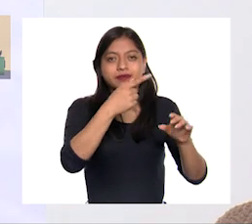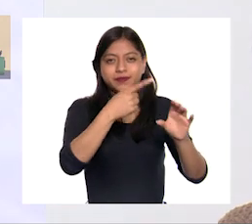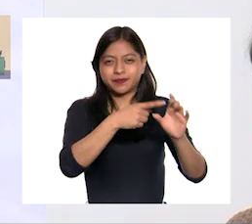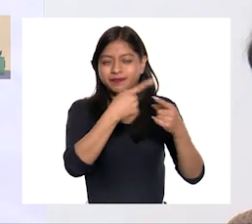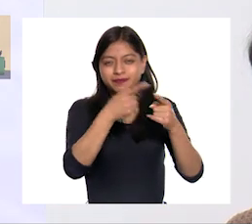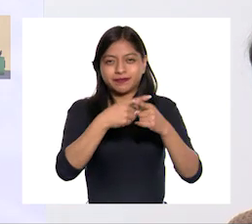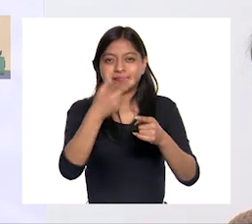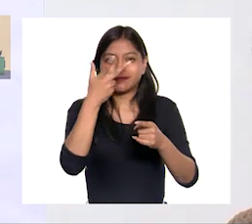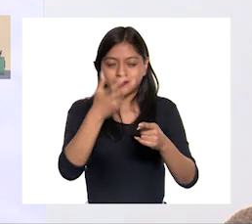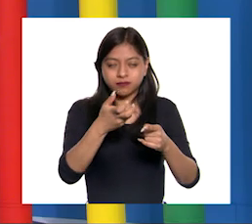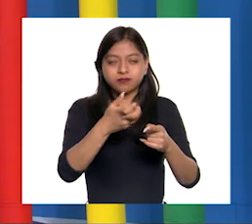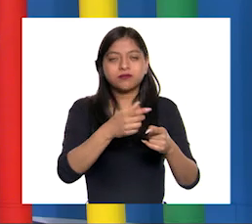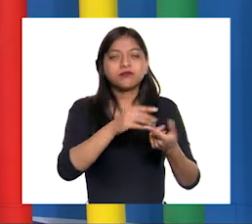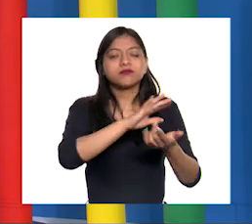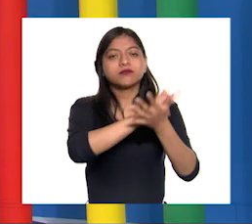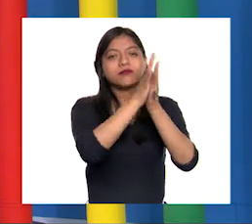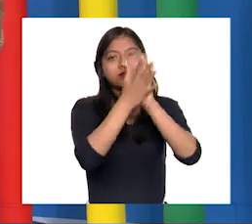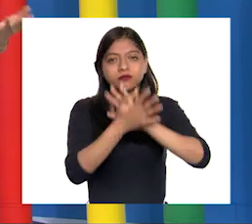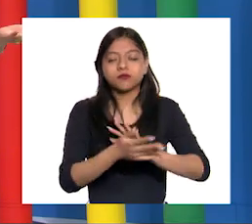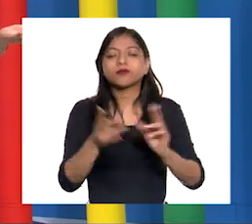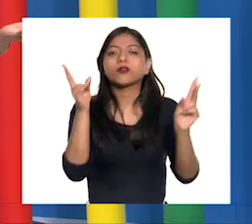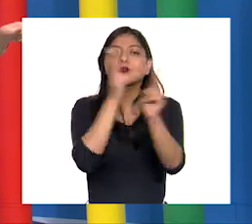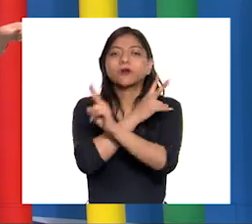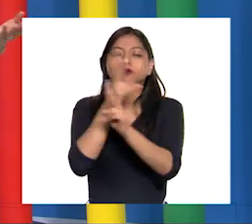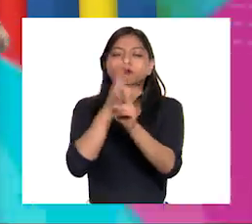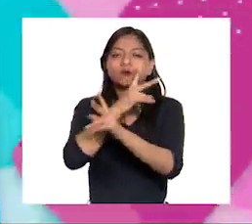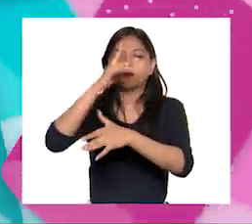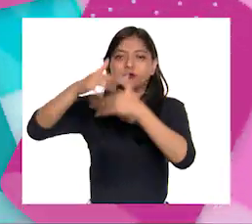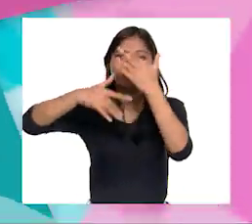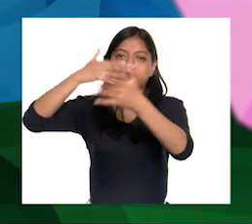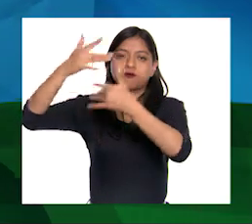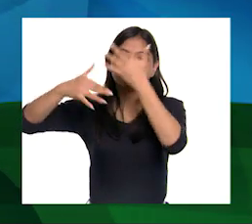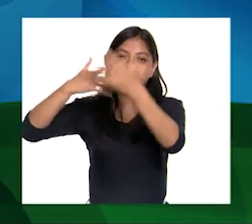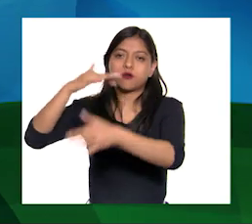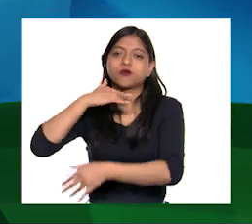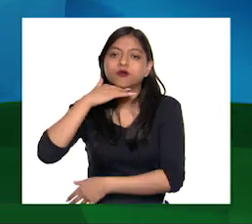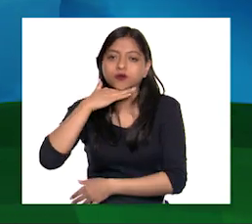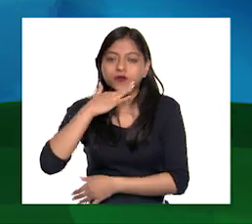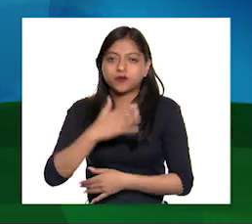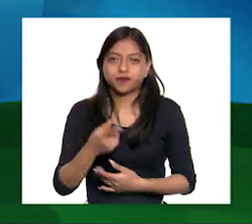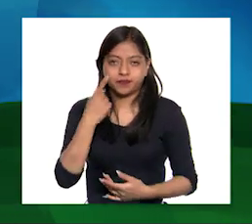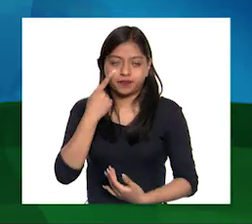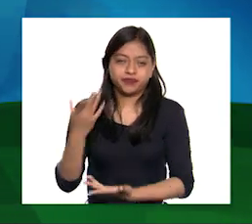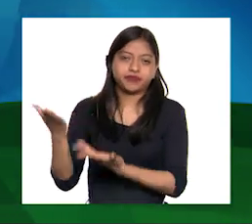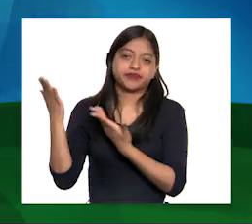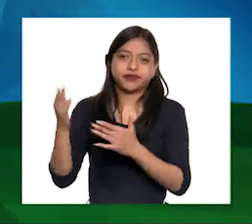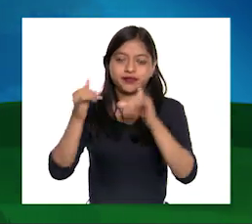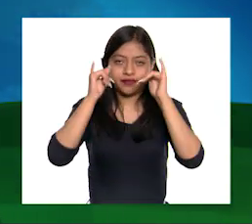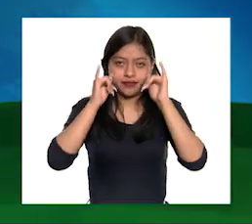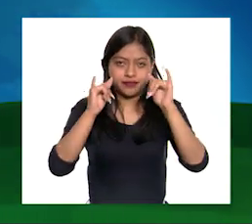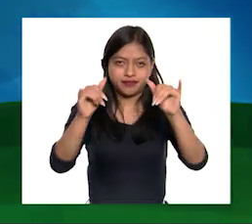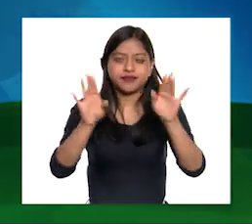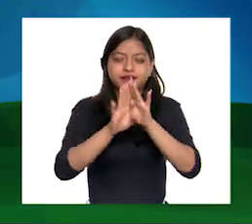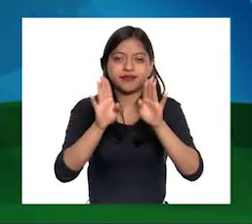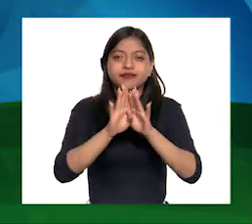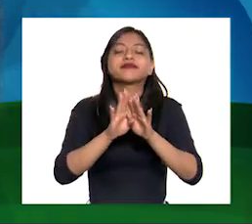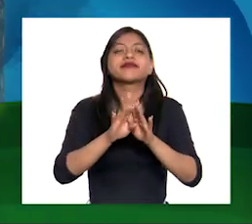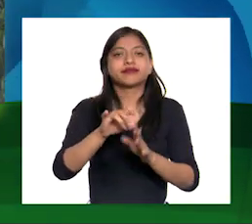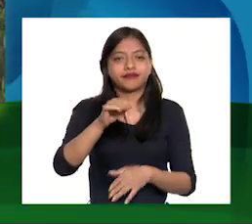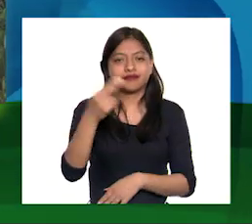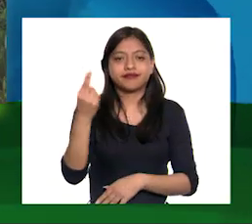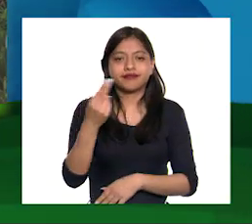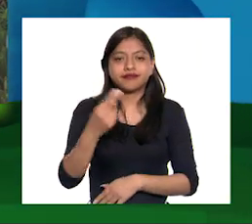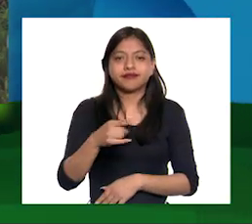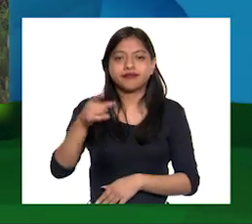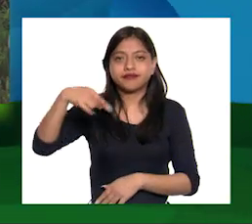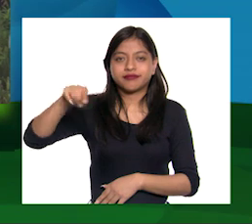gas y el petróleo Estos emiten gases tóxicos con su combustión Ganadería, mediante los gases que expiden los